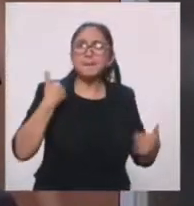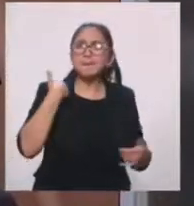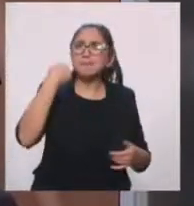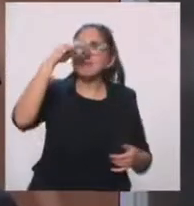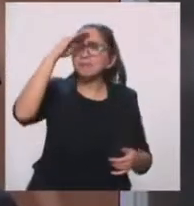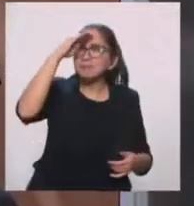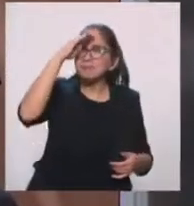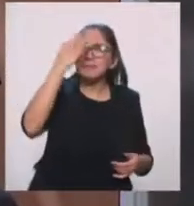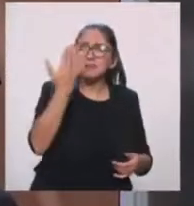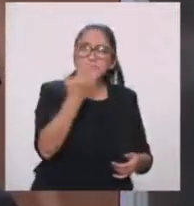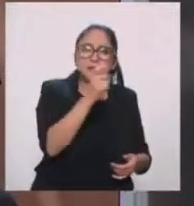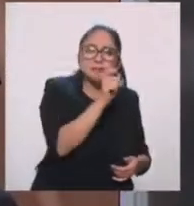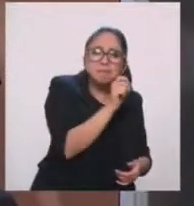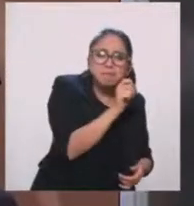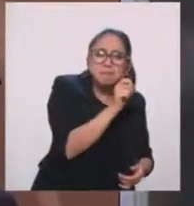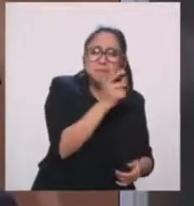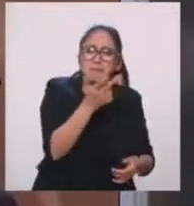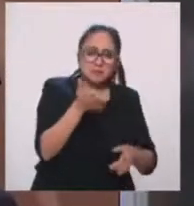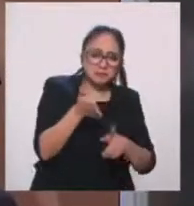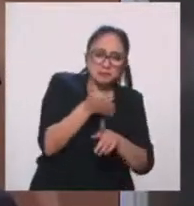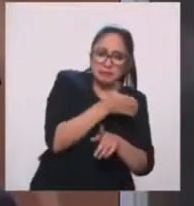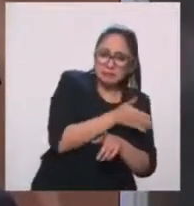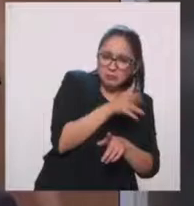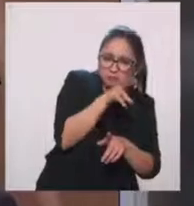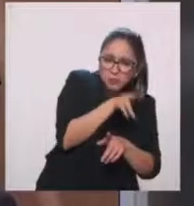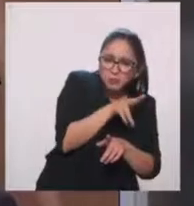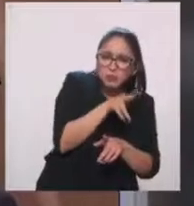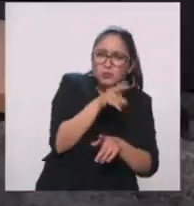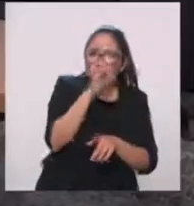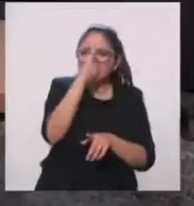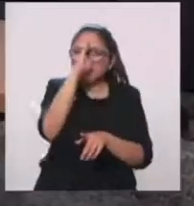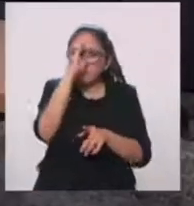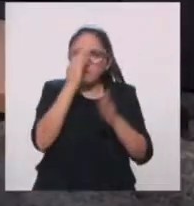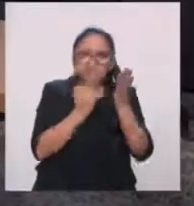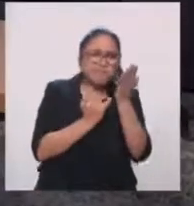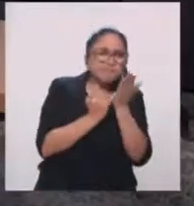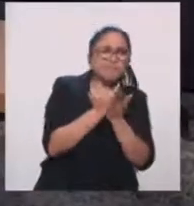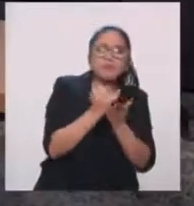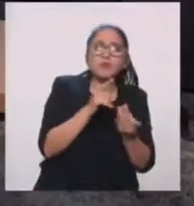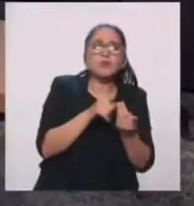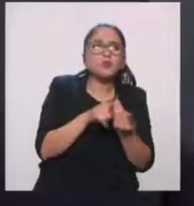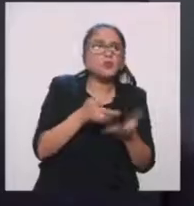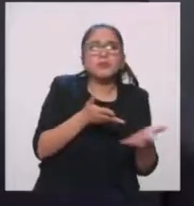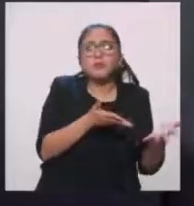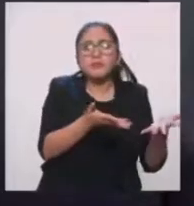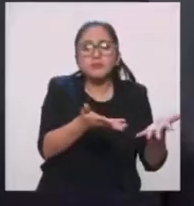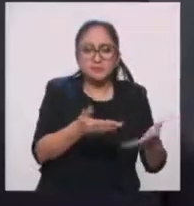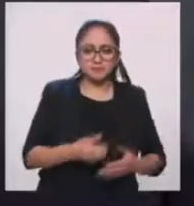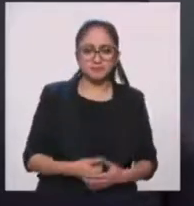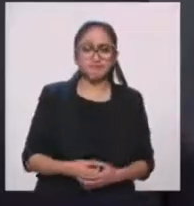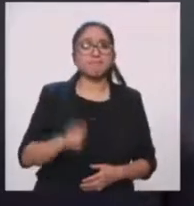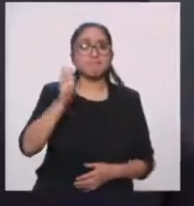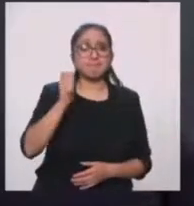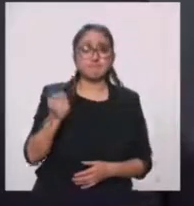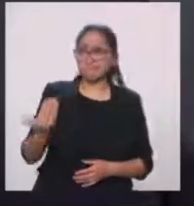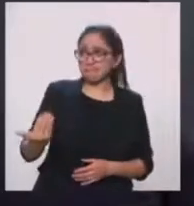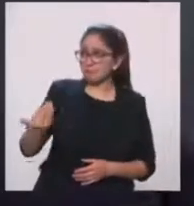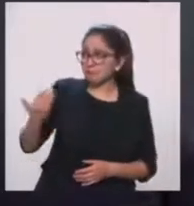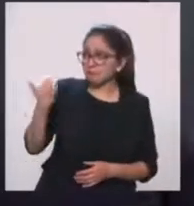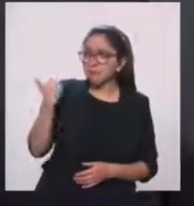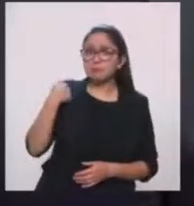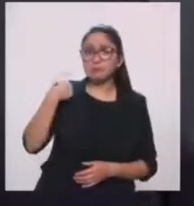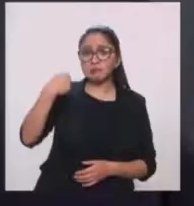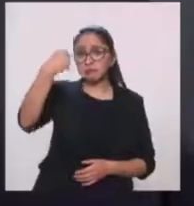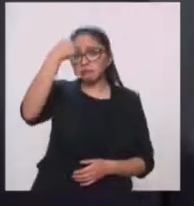20, 18, cuando inician, que dicen, pues por aquí yo me voy. Lo que pasa es que, ¿sabes qué, Alex? Antes no había tantos vicios. Exacto. Ahorita nos los